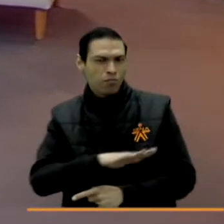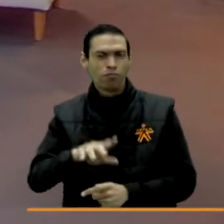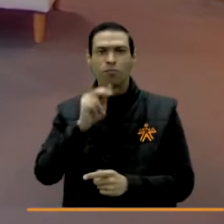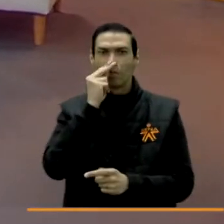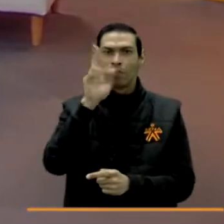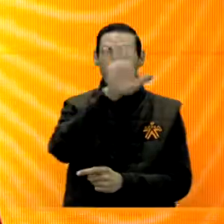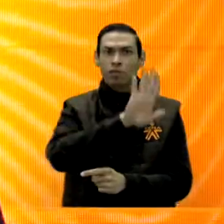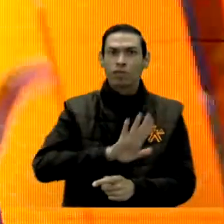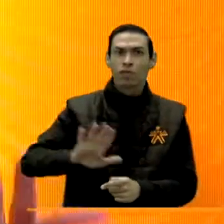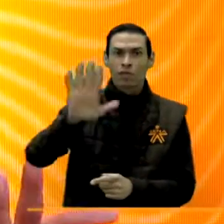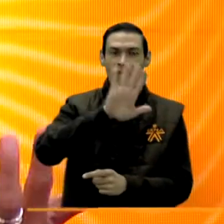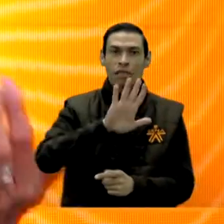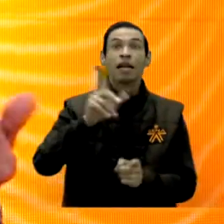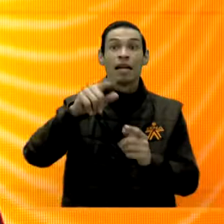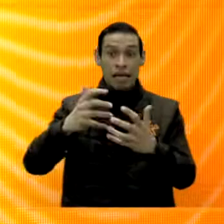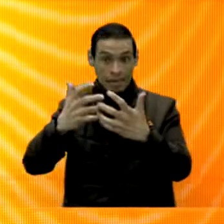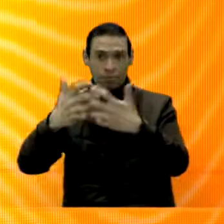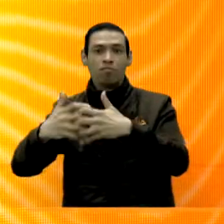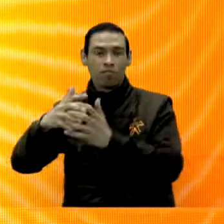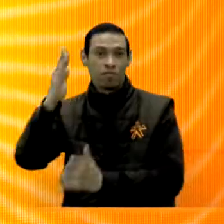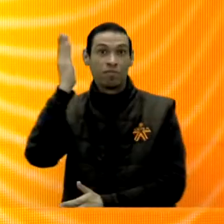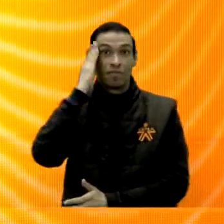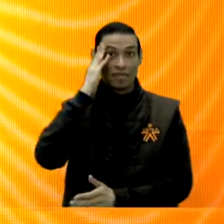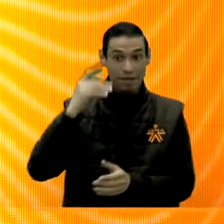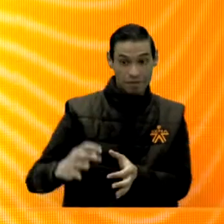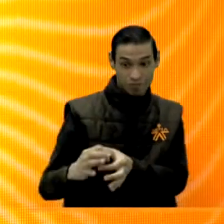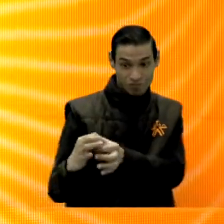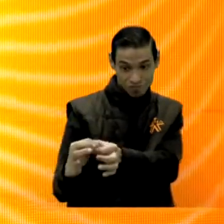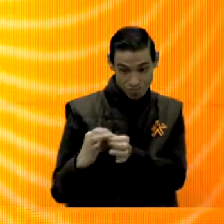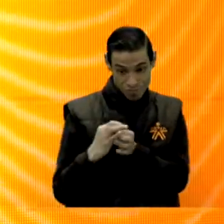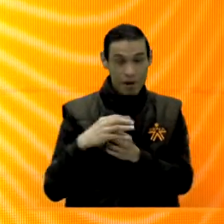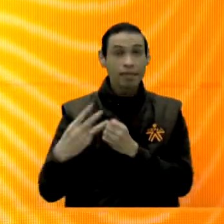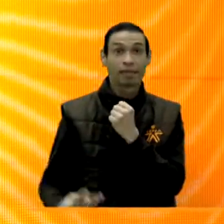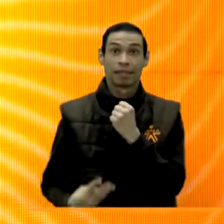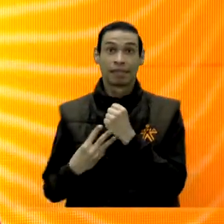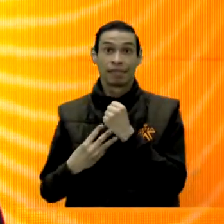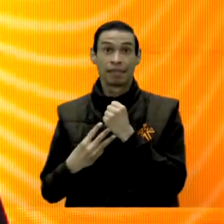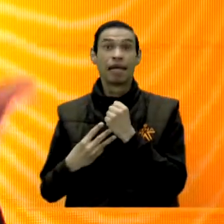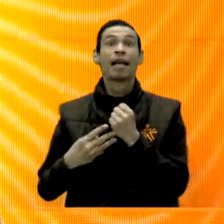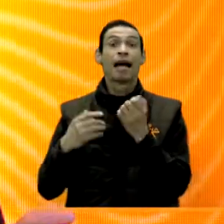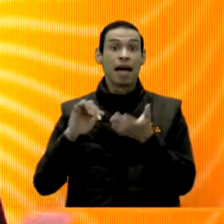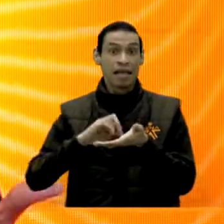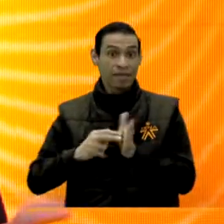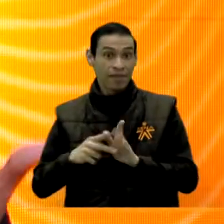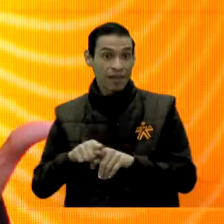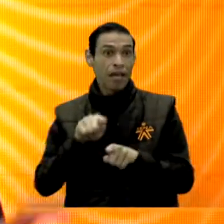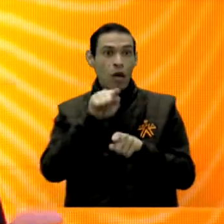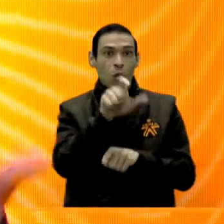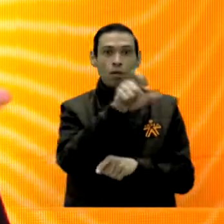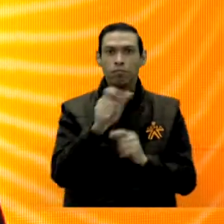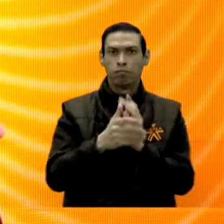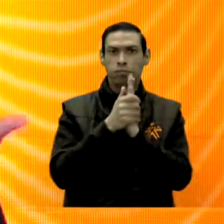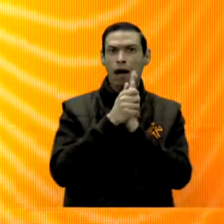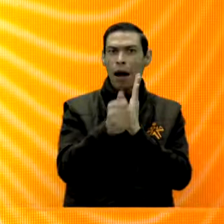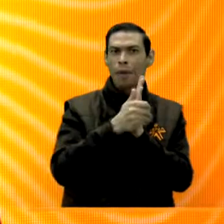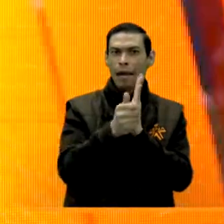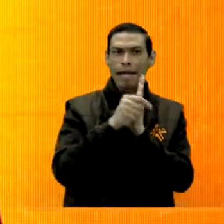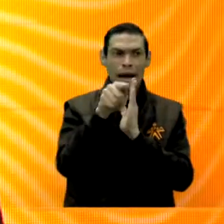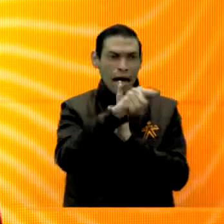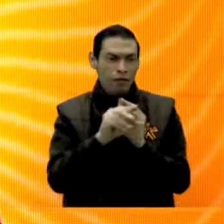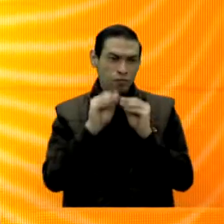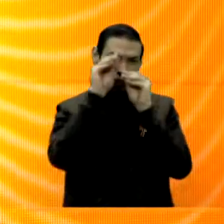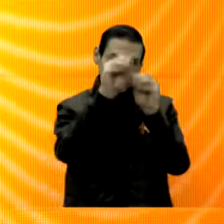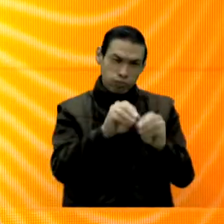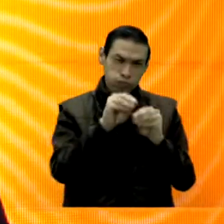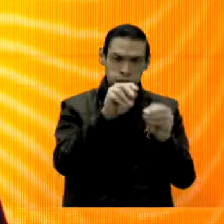a nivel nacional, sino que además saben que si trabajan articuladamente con el SENA, finalmente estamos formando el talento humano que